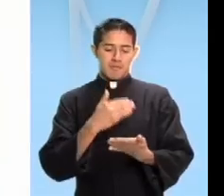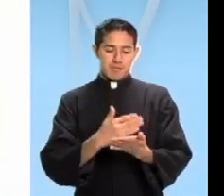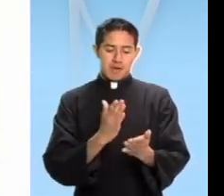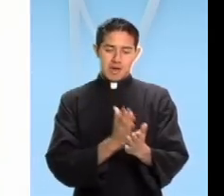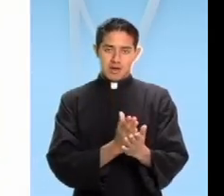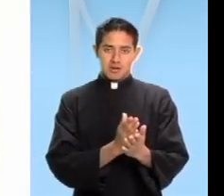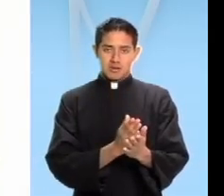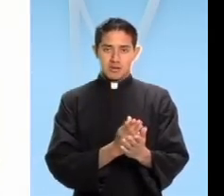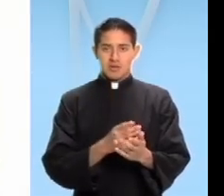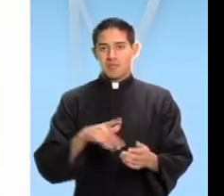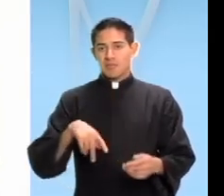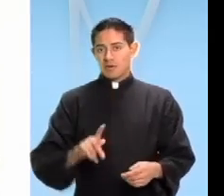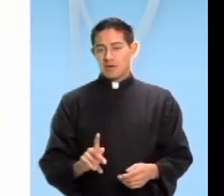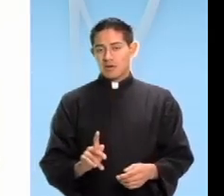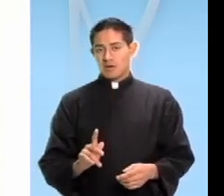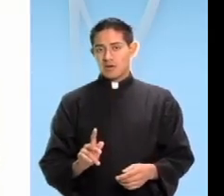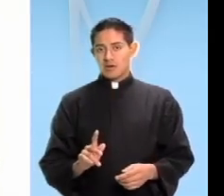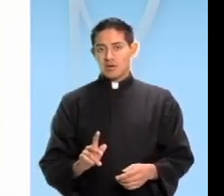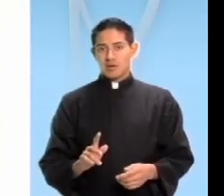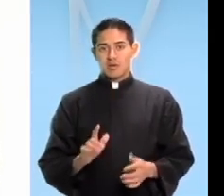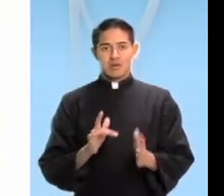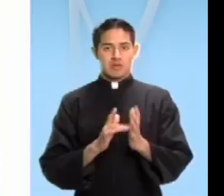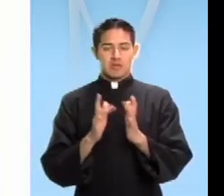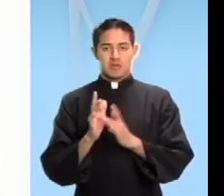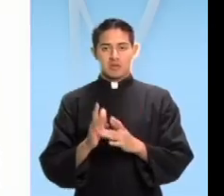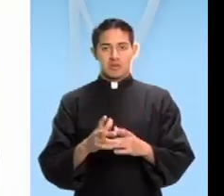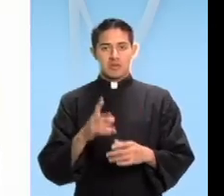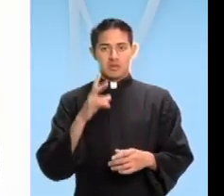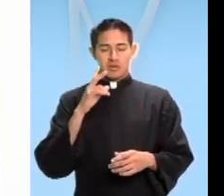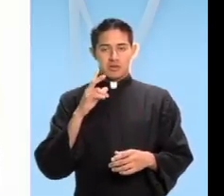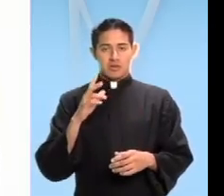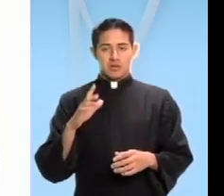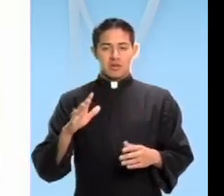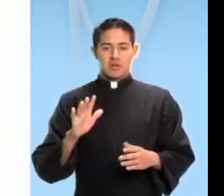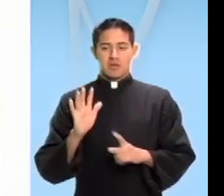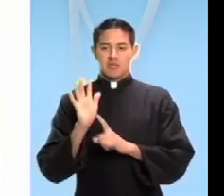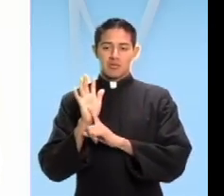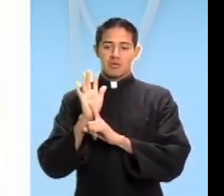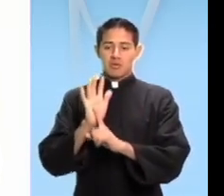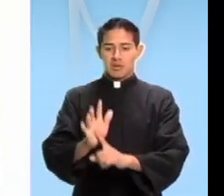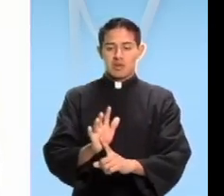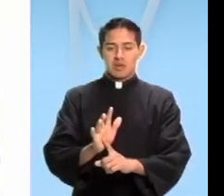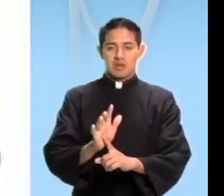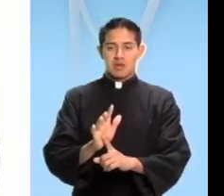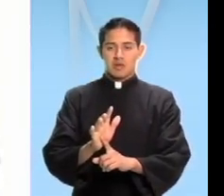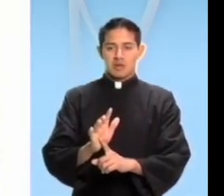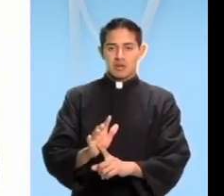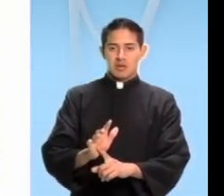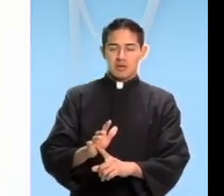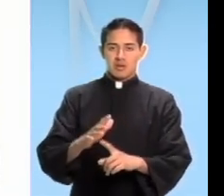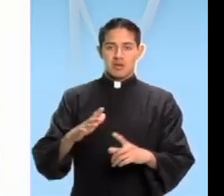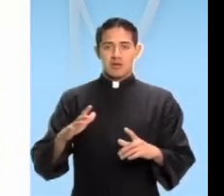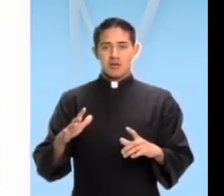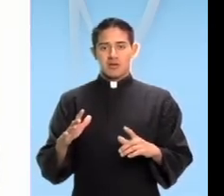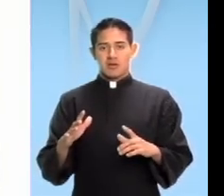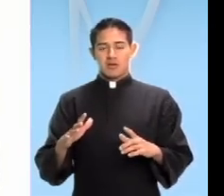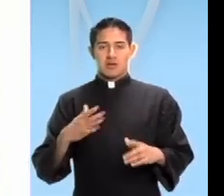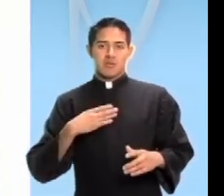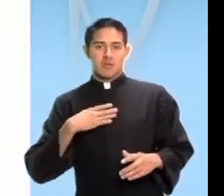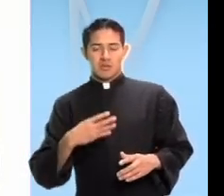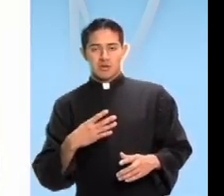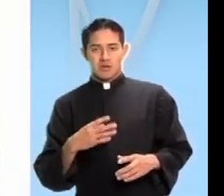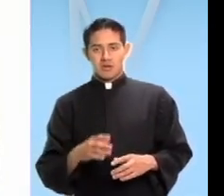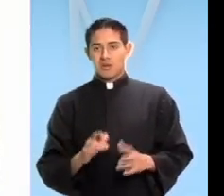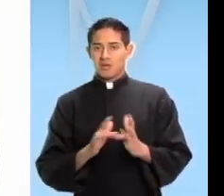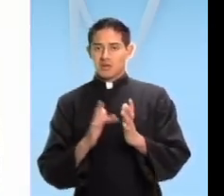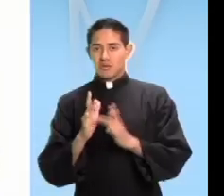generoso en el amor. Y así es el amor de Jesús. Jesús le da la salvación. Jesús le